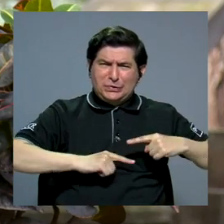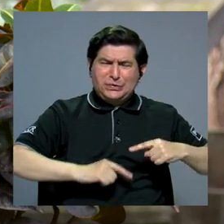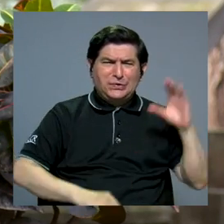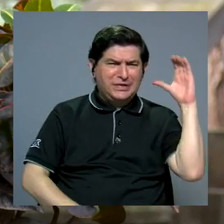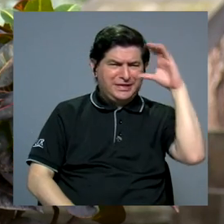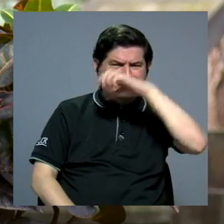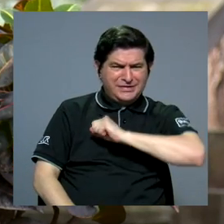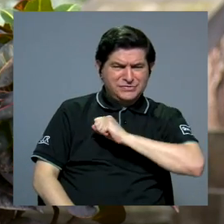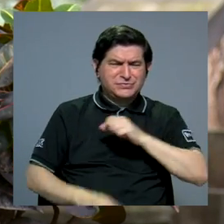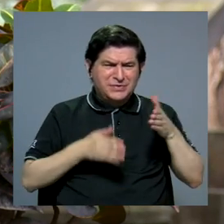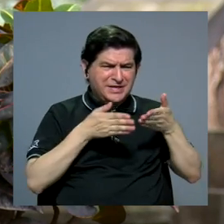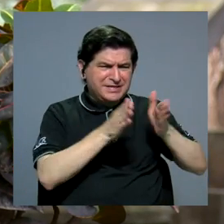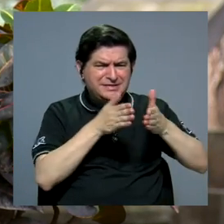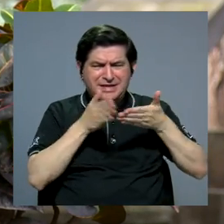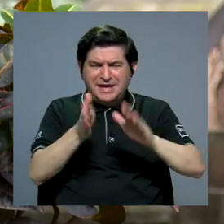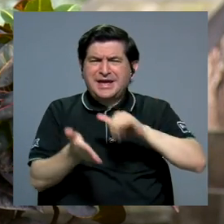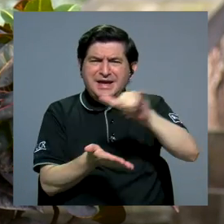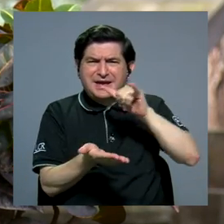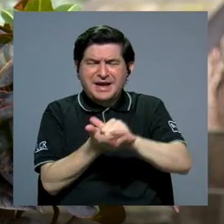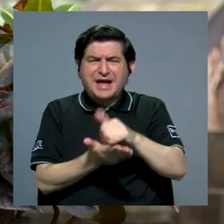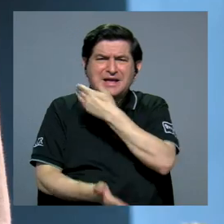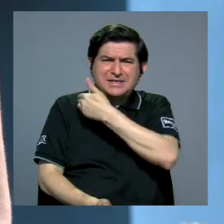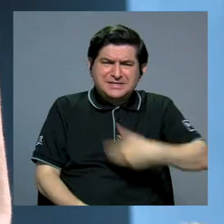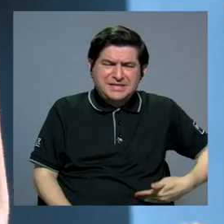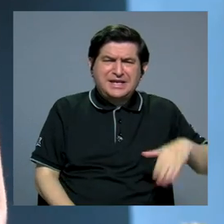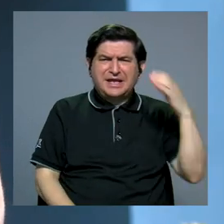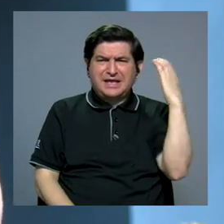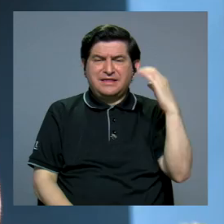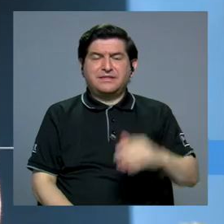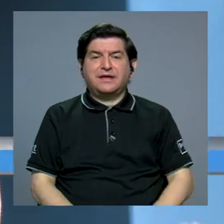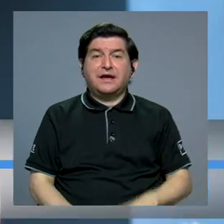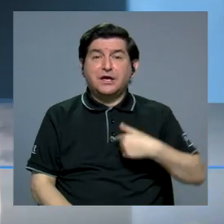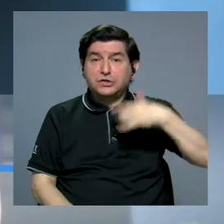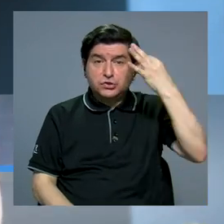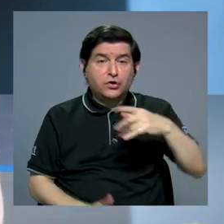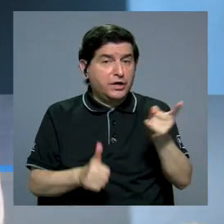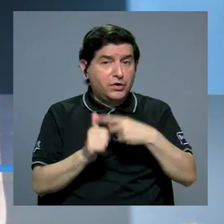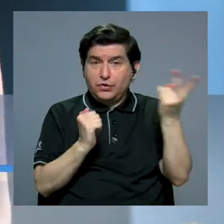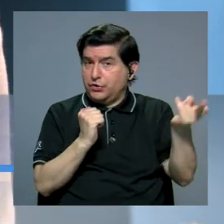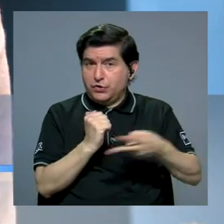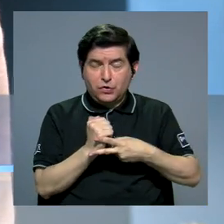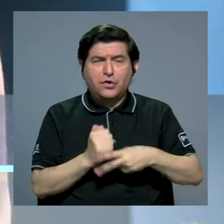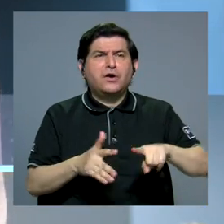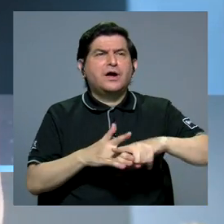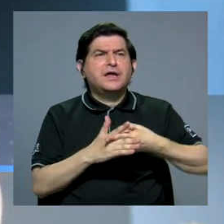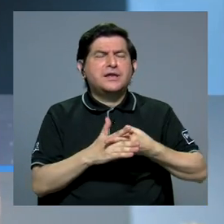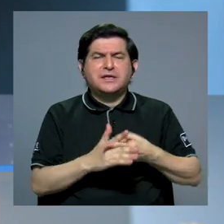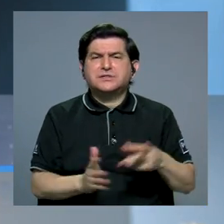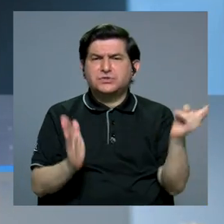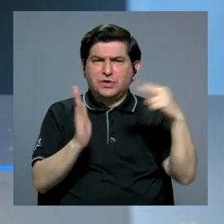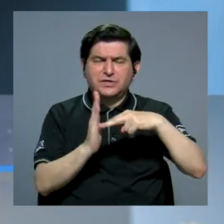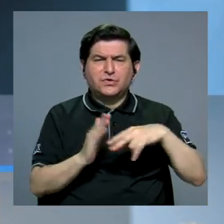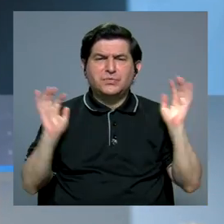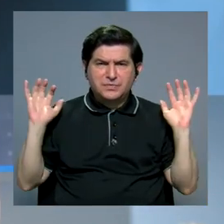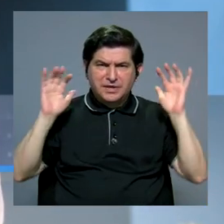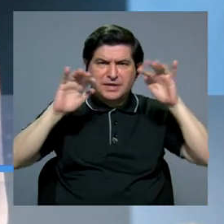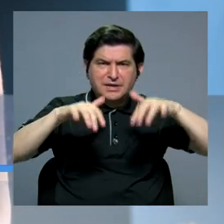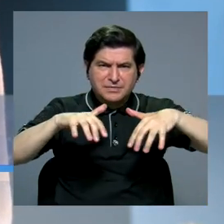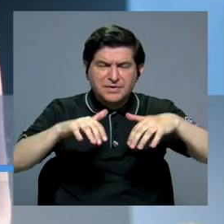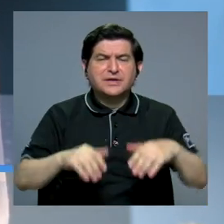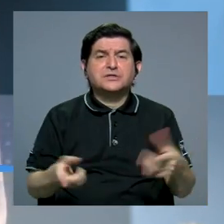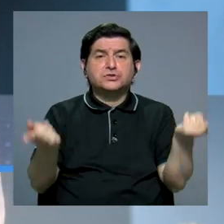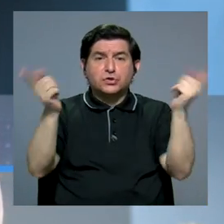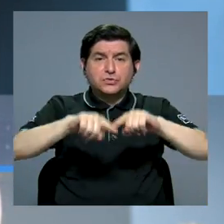tan evidente en las calles de San José, de Heredia, de Cartago? Yo creo que no es la primera vez, desde inicios del 2000 estas migraciones se dan,